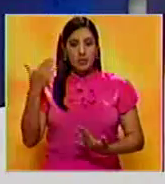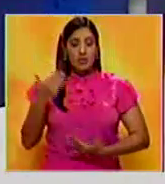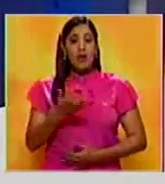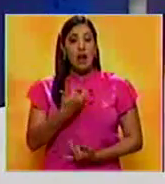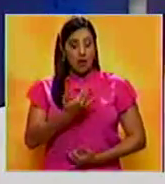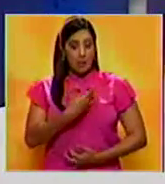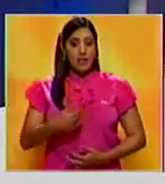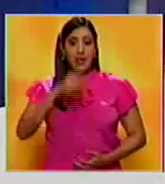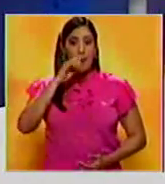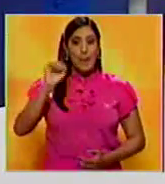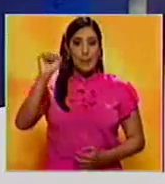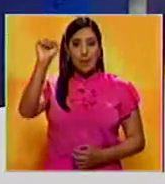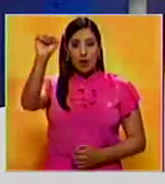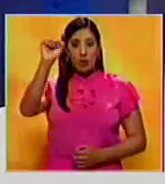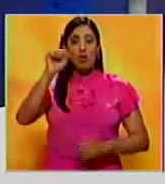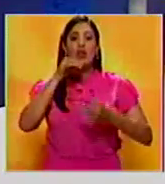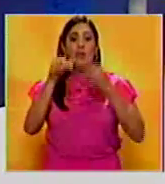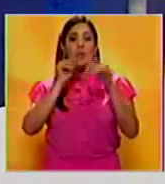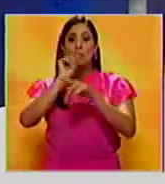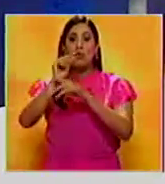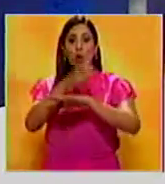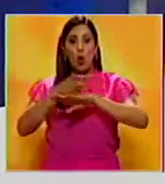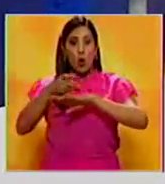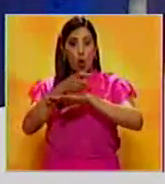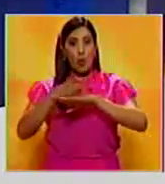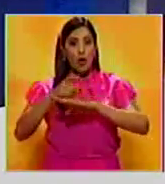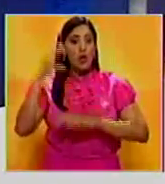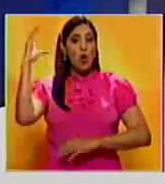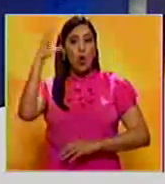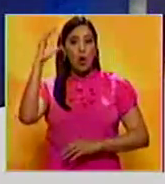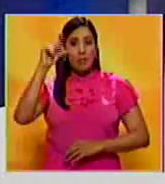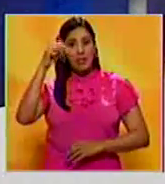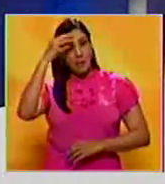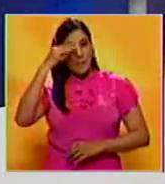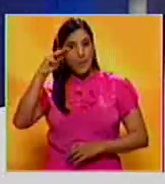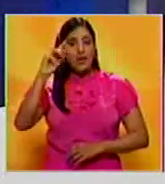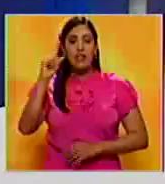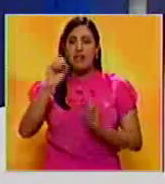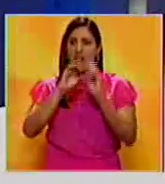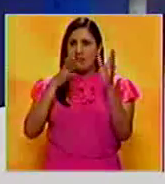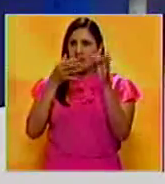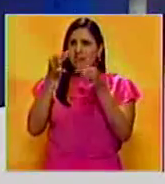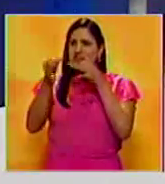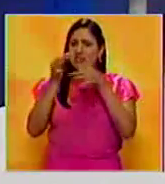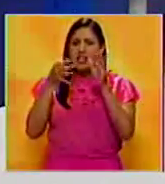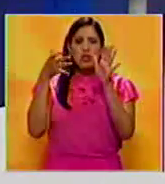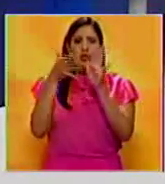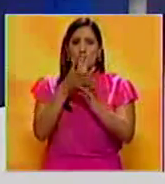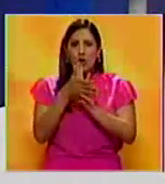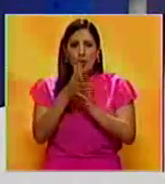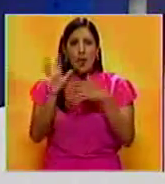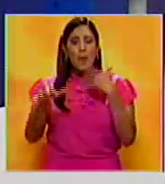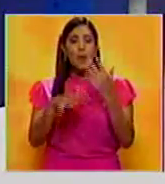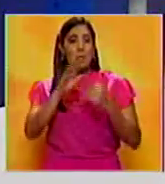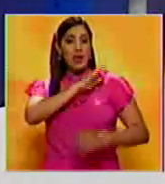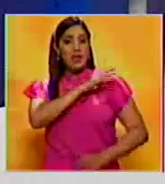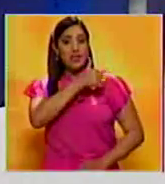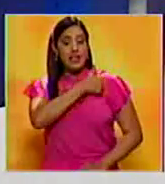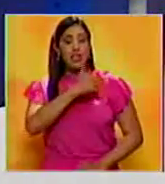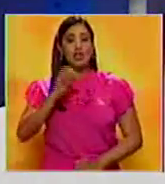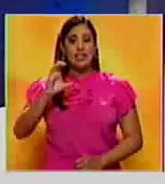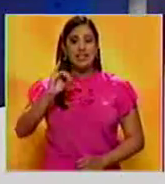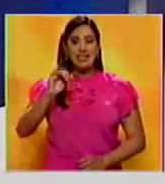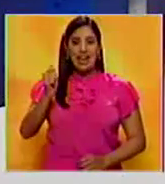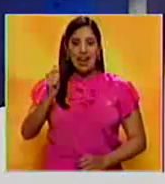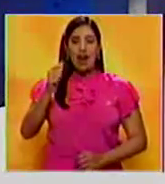El presidente de la república, Nicolás Maduro, exigió a los gobiernos de Colombia y México aclarar las declaraciones atribuidas al director de la